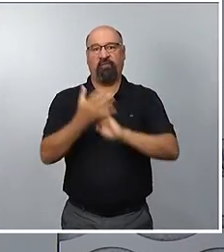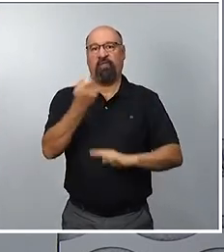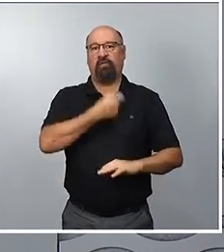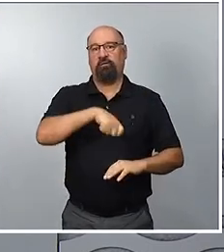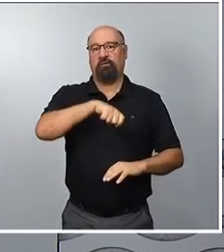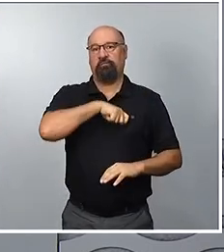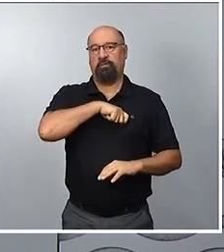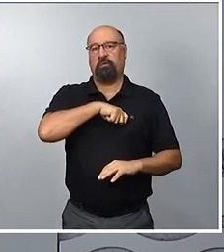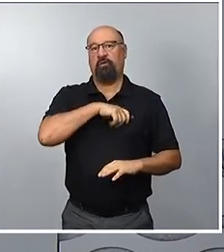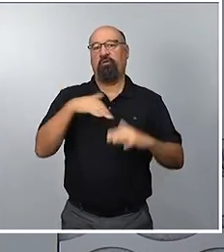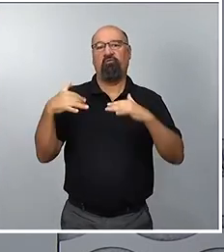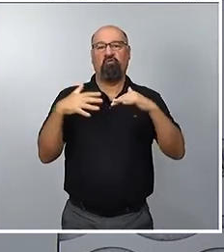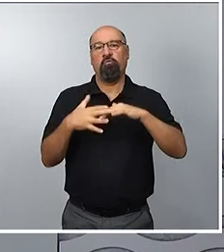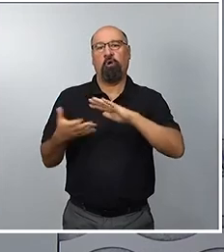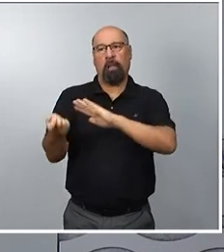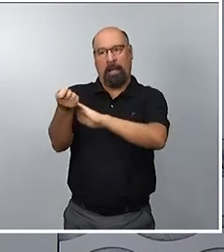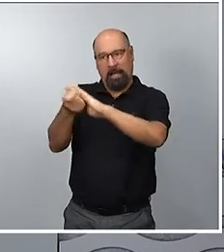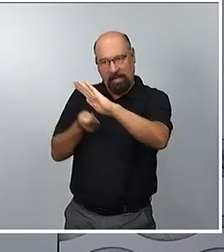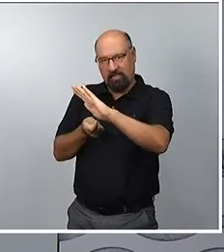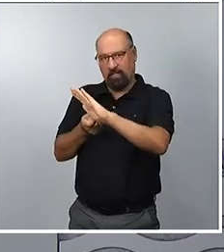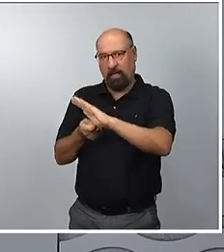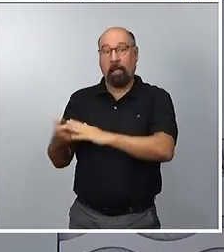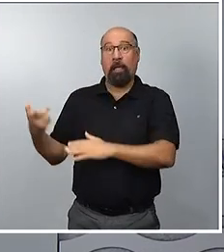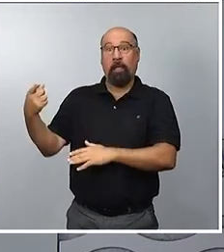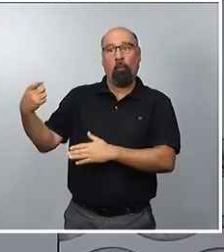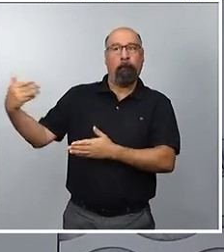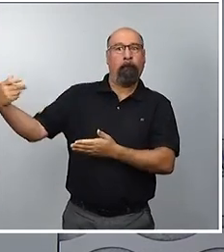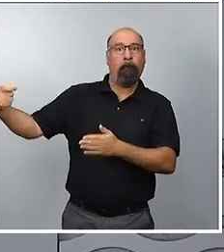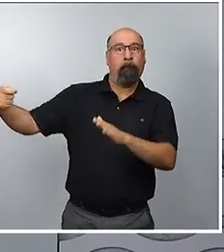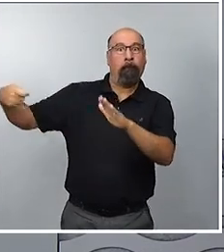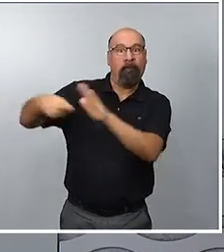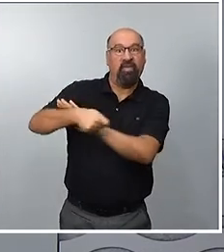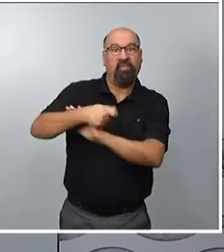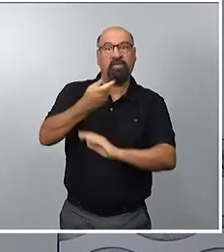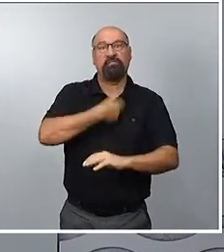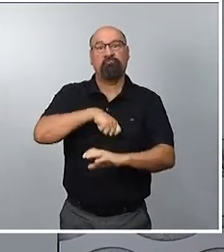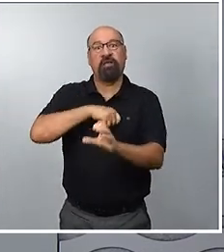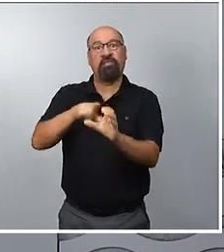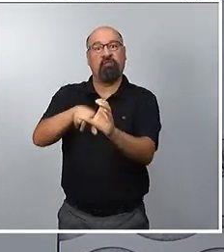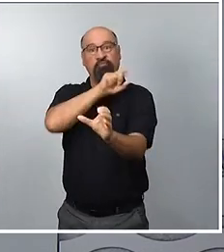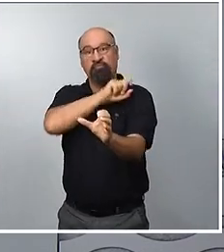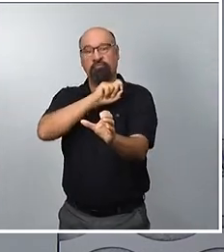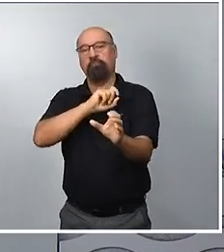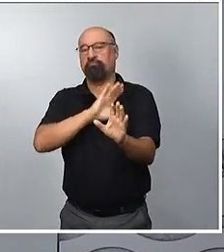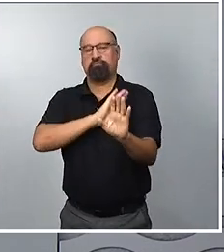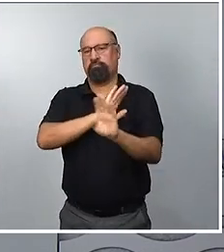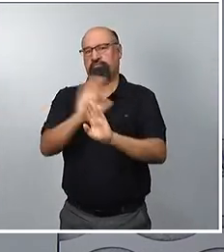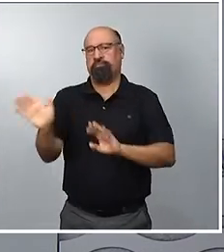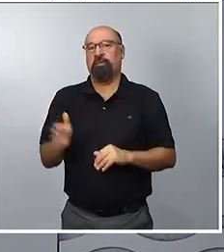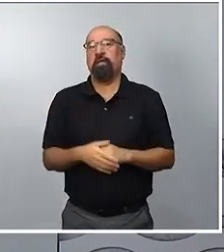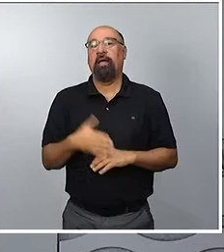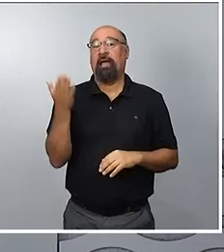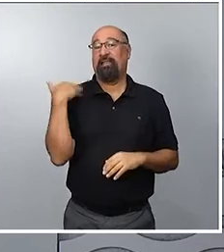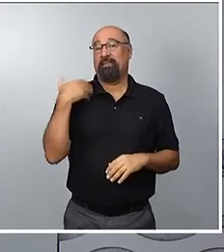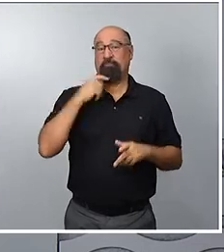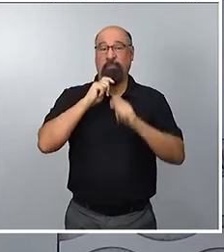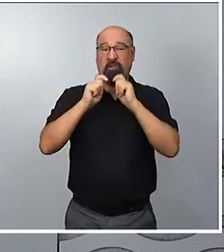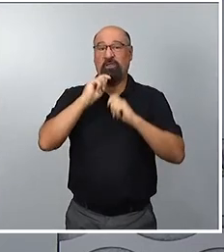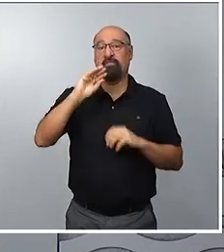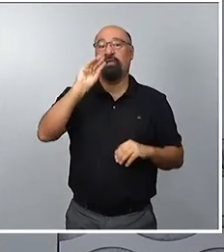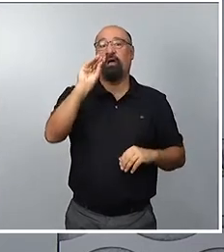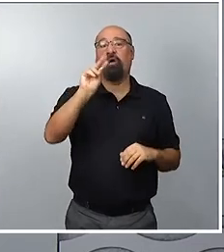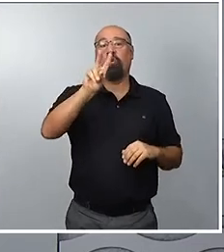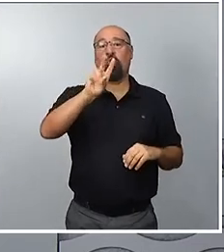retirado la petición. Es decir, que ahí estamos, y antes me parece que era Carlos Cue que lo planteaba, en una